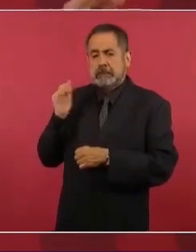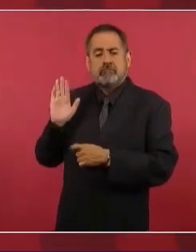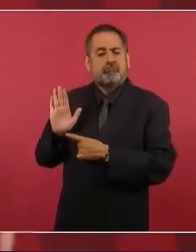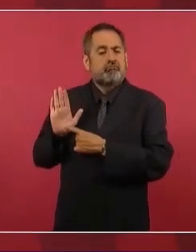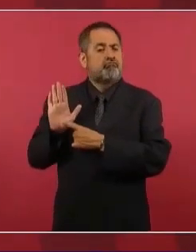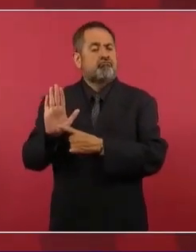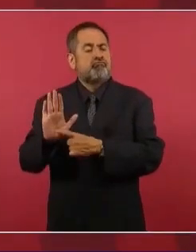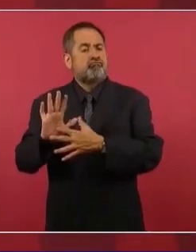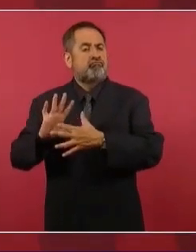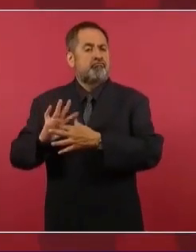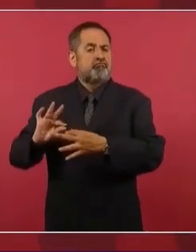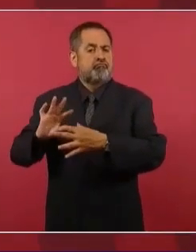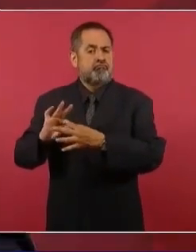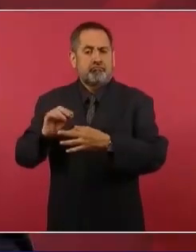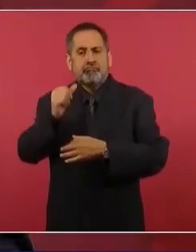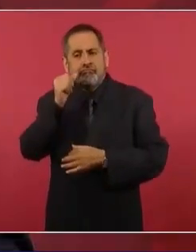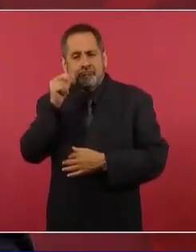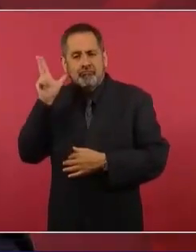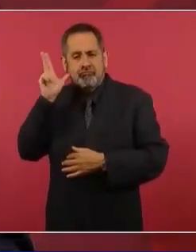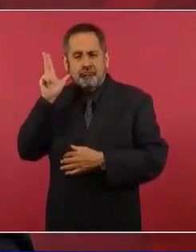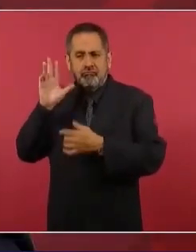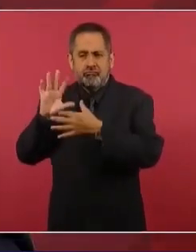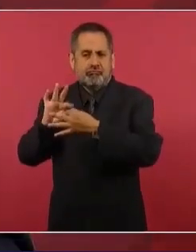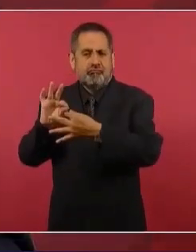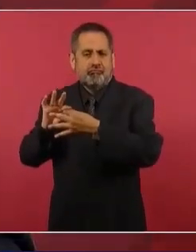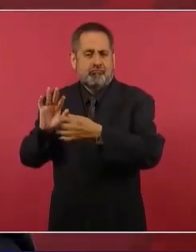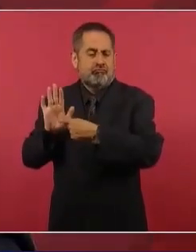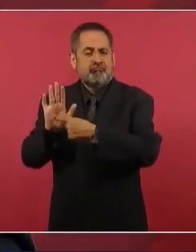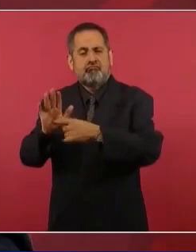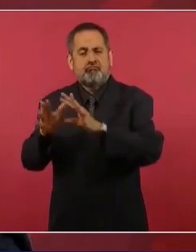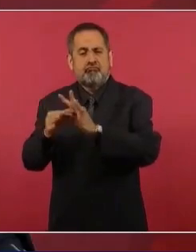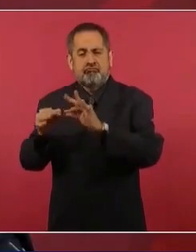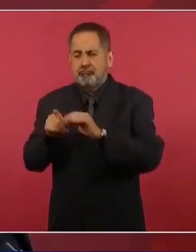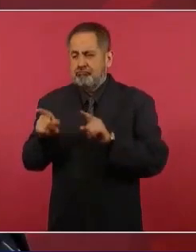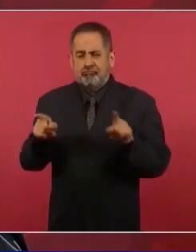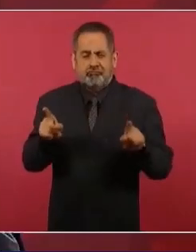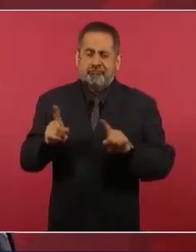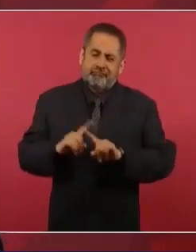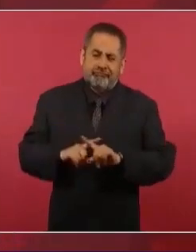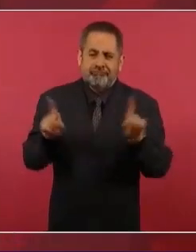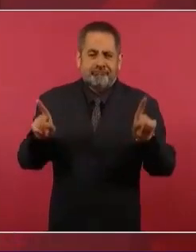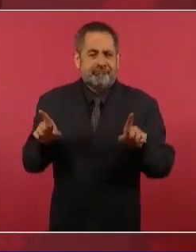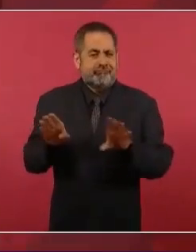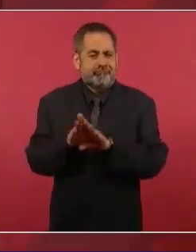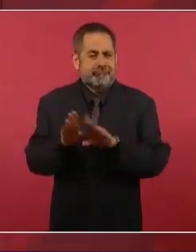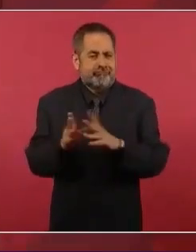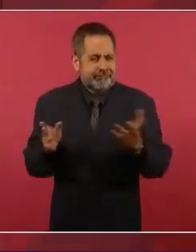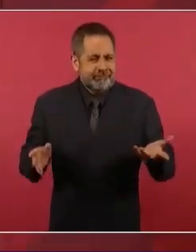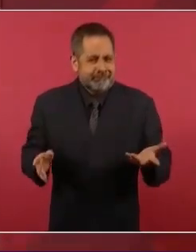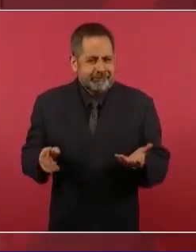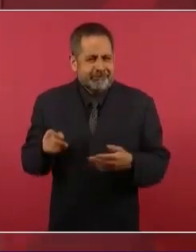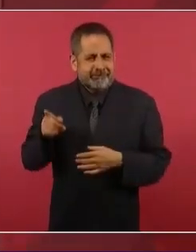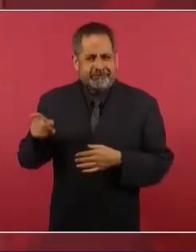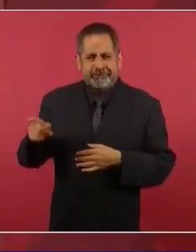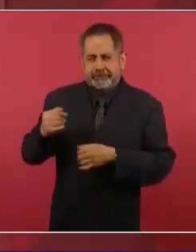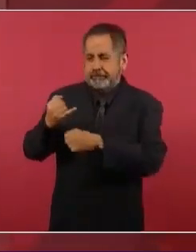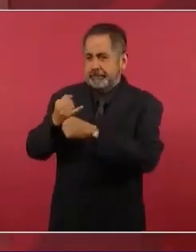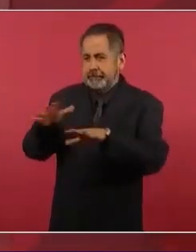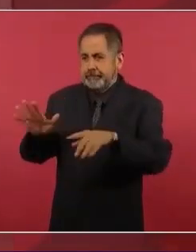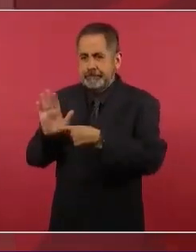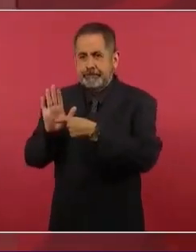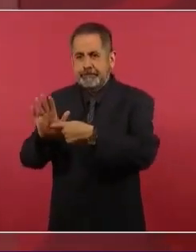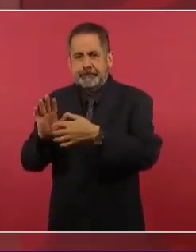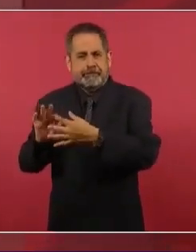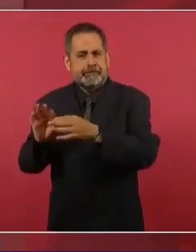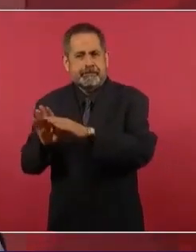antier o al día siguiente de que se da a conocer este informe,